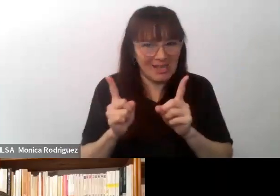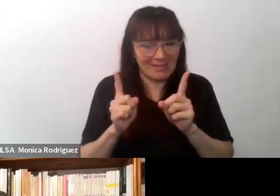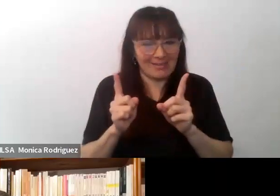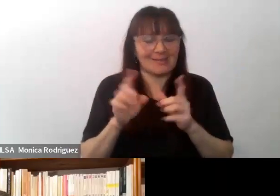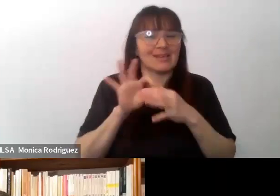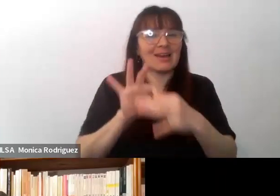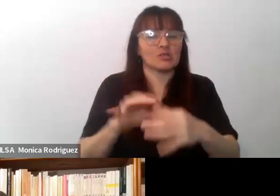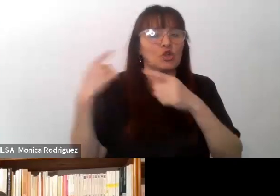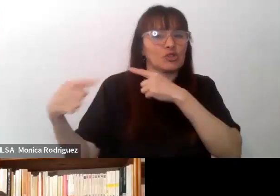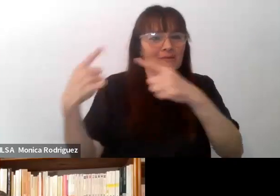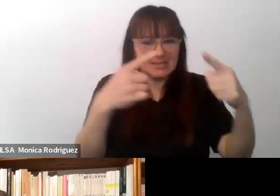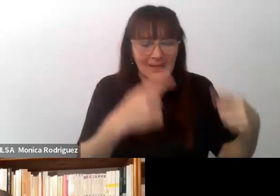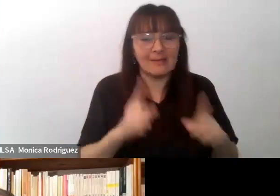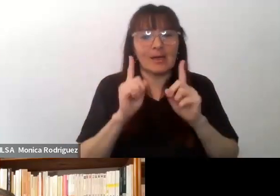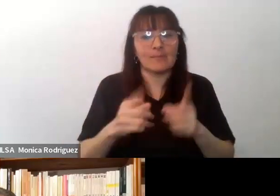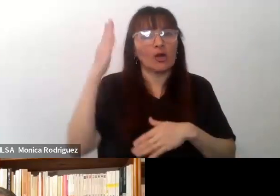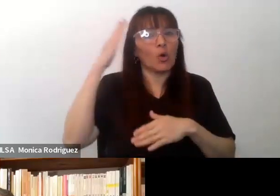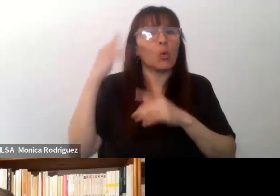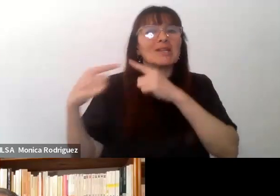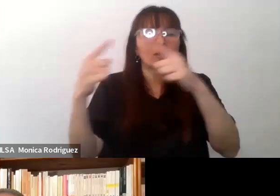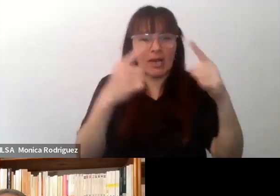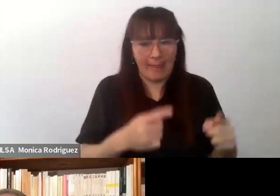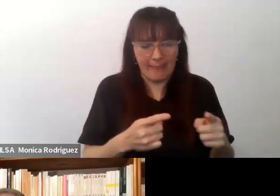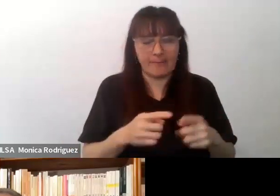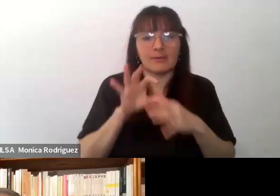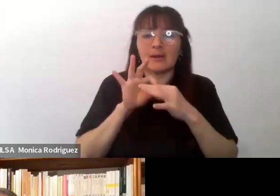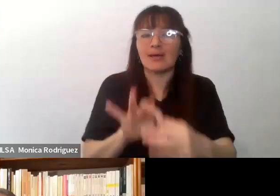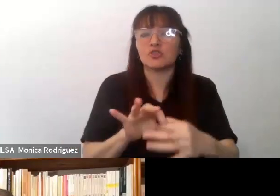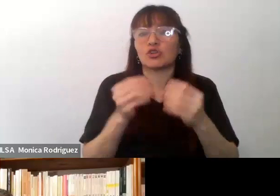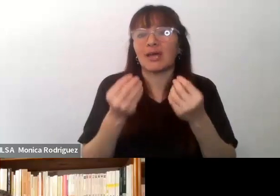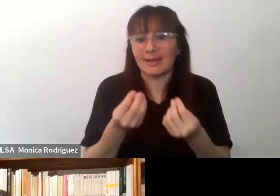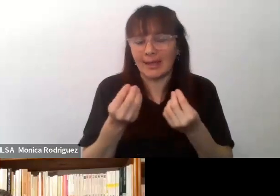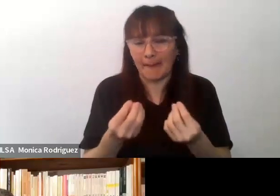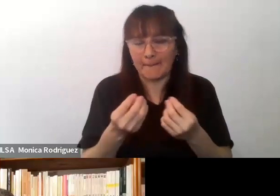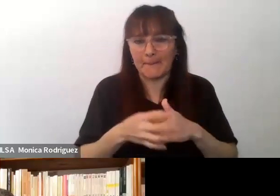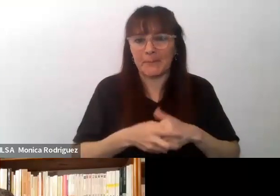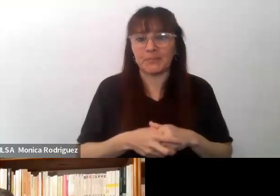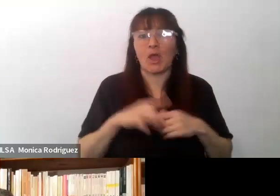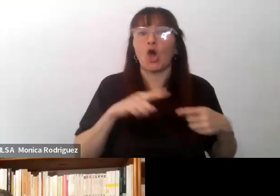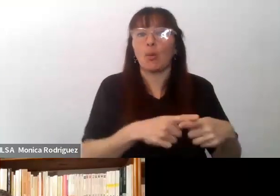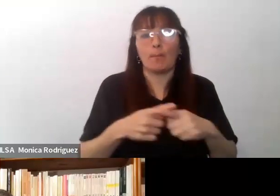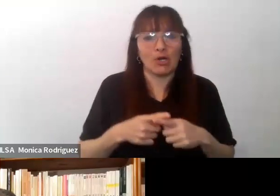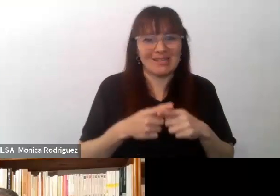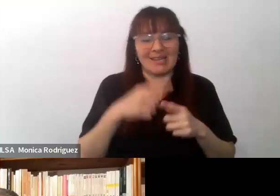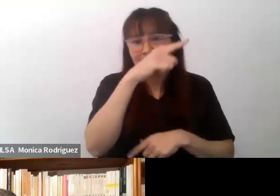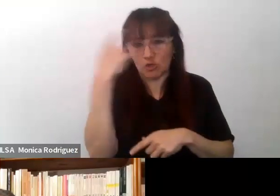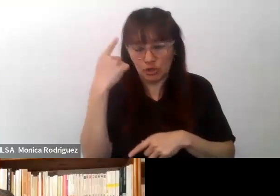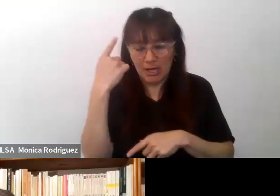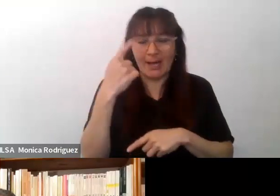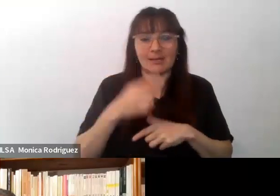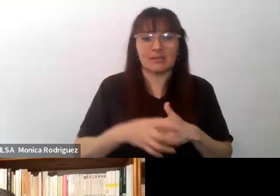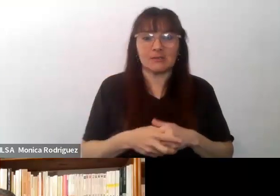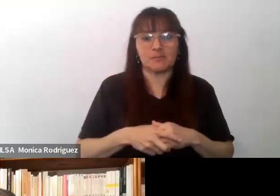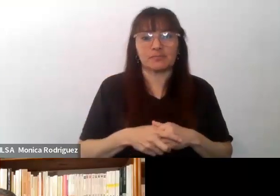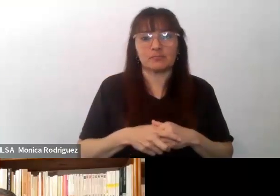diversidad y a la interculturalidad en relación con las políticas nacionales